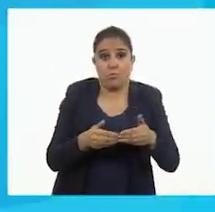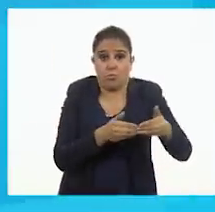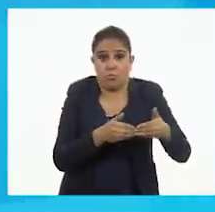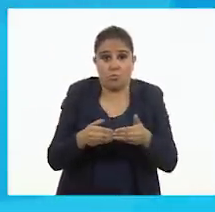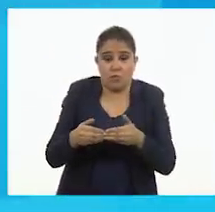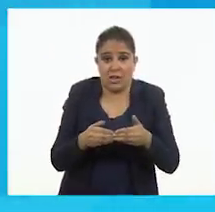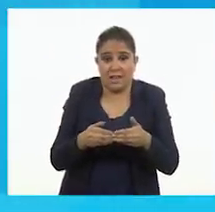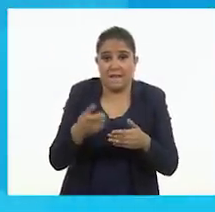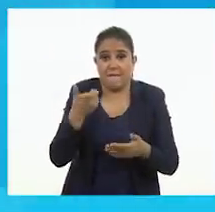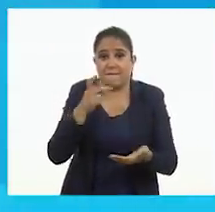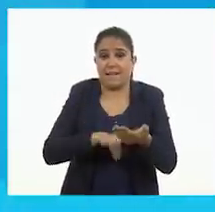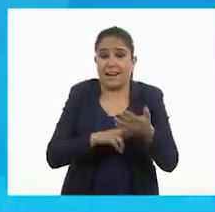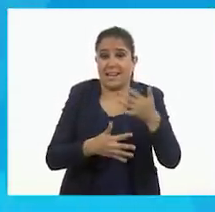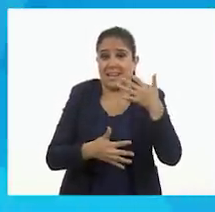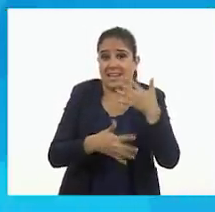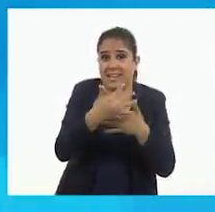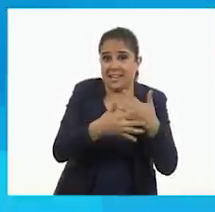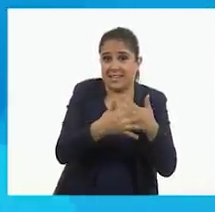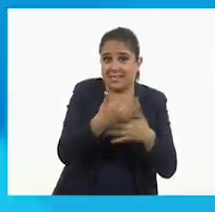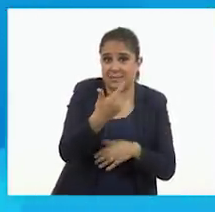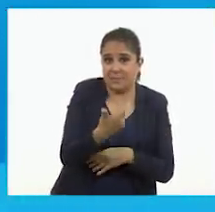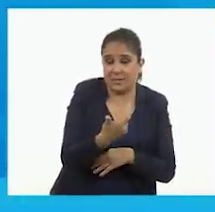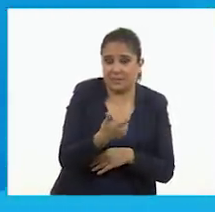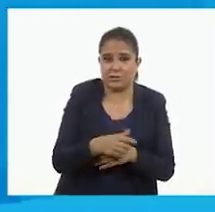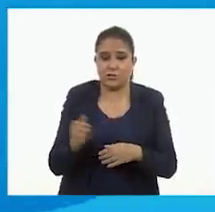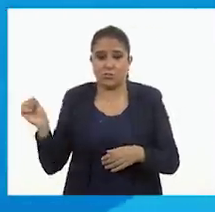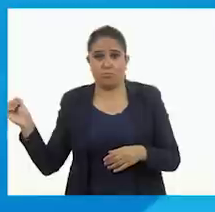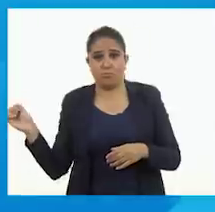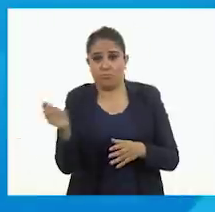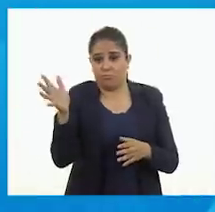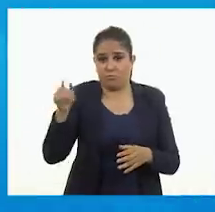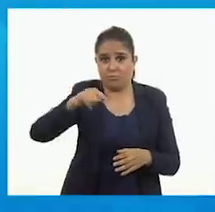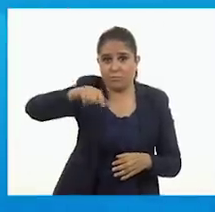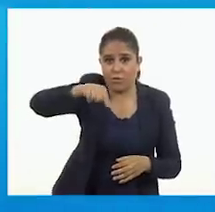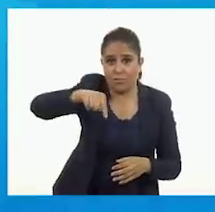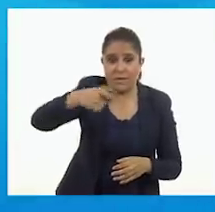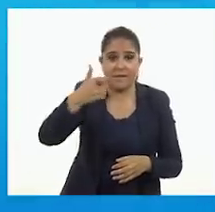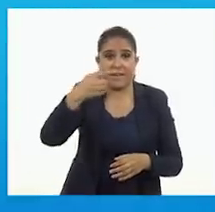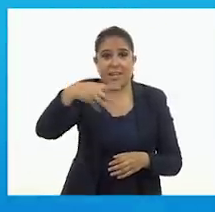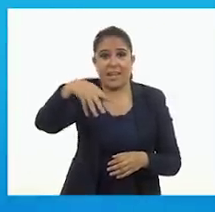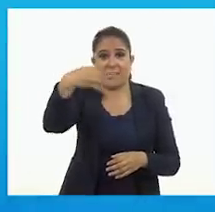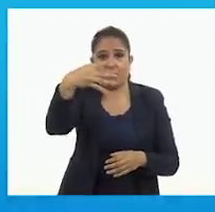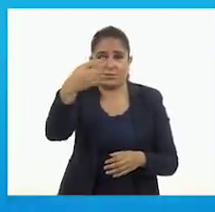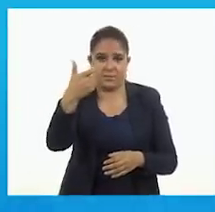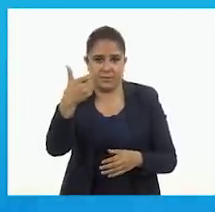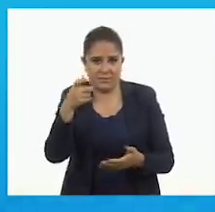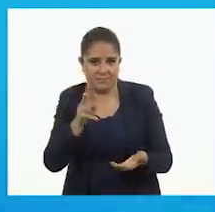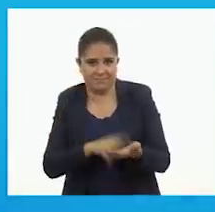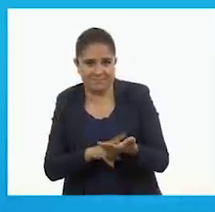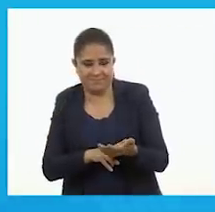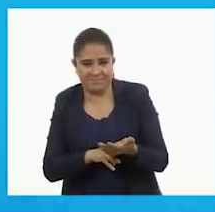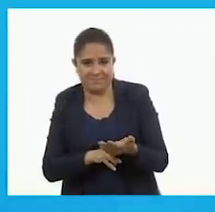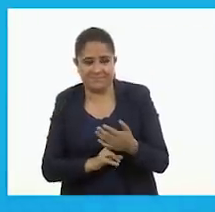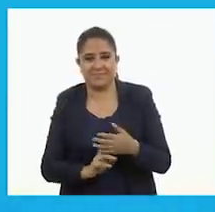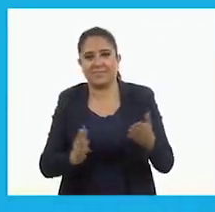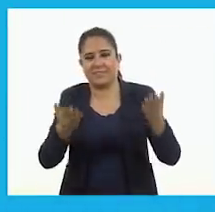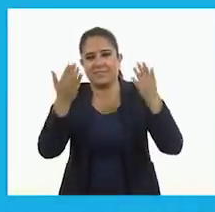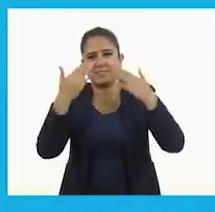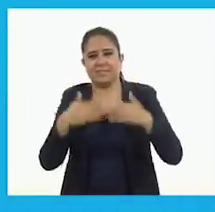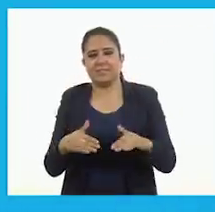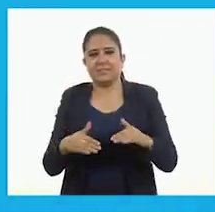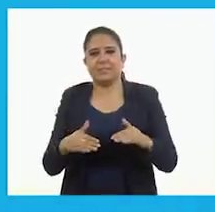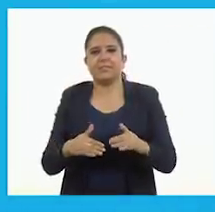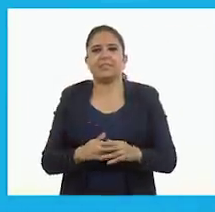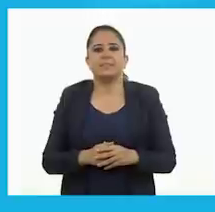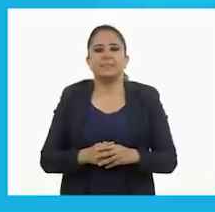quince pesos. El trompo vale catorce pesos. Tenemos por